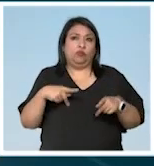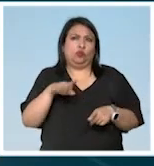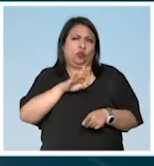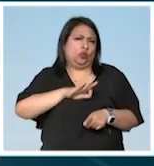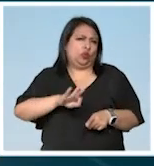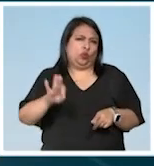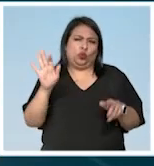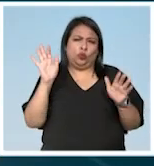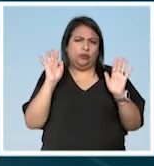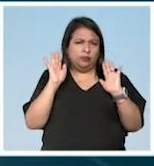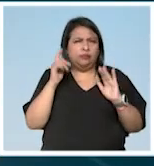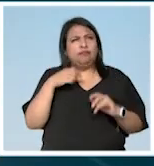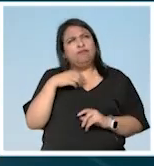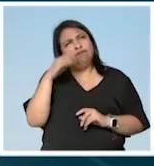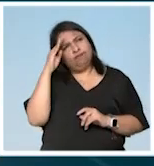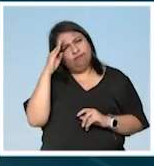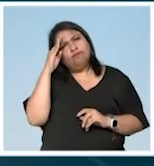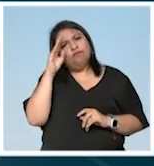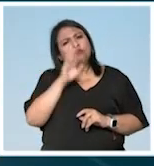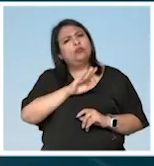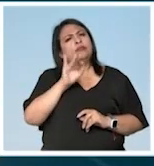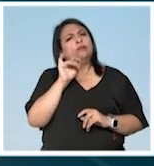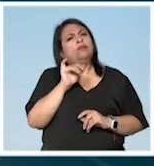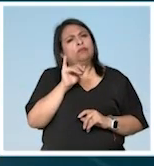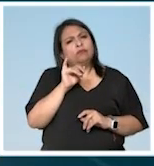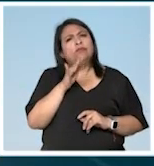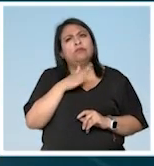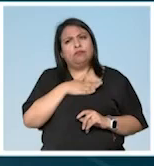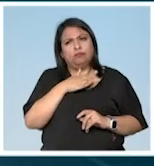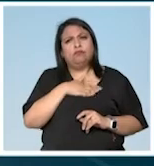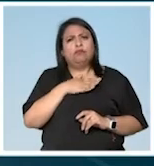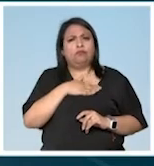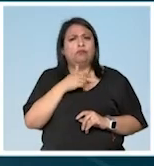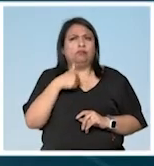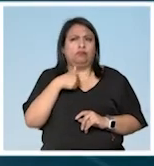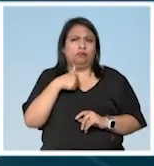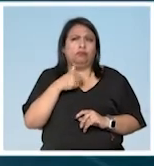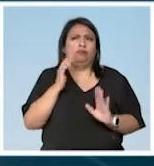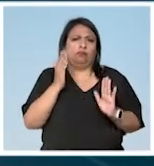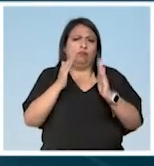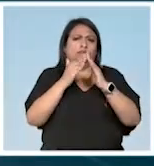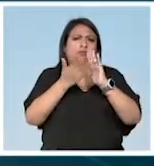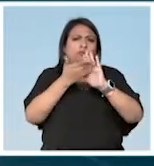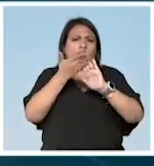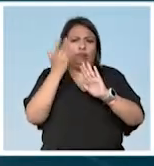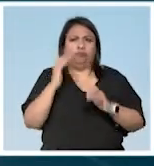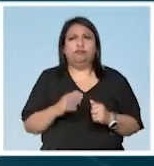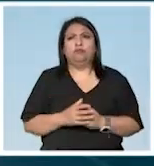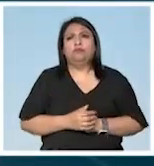llegar en un momento a pensar que sí es posible tener por cuenta propia una casa.